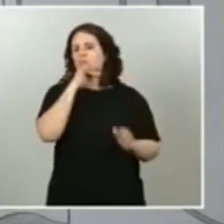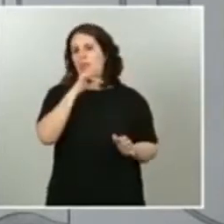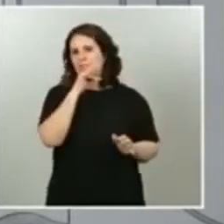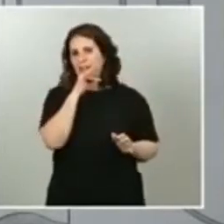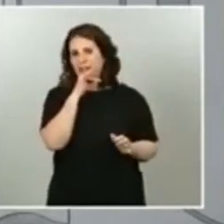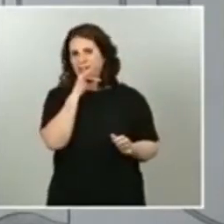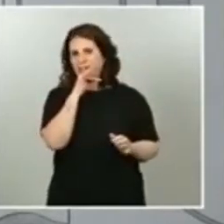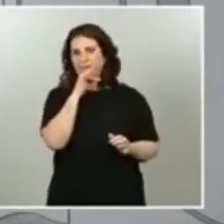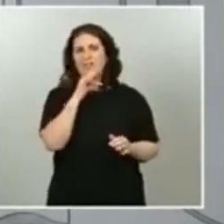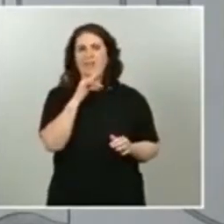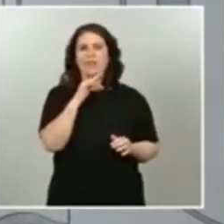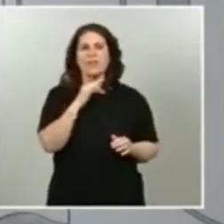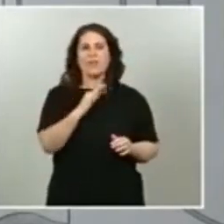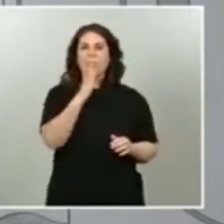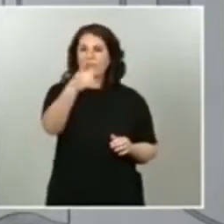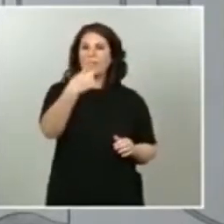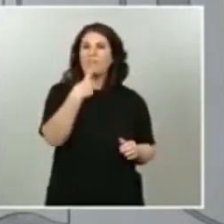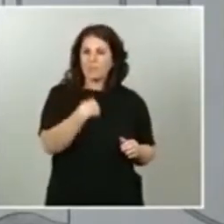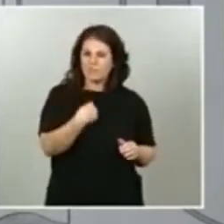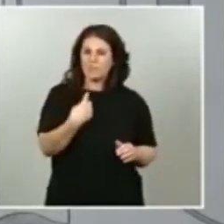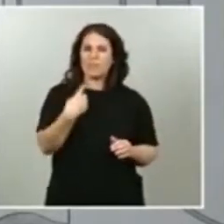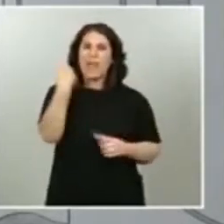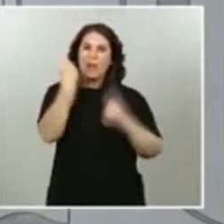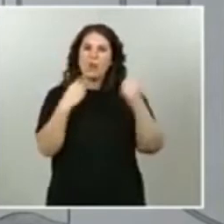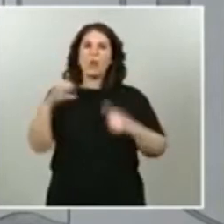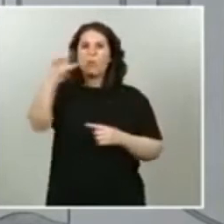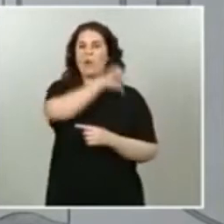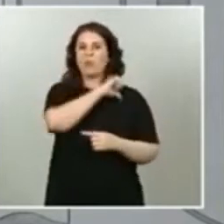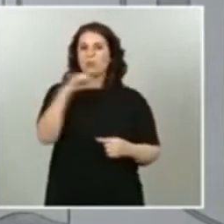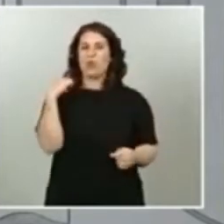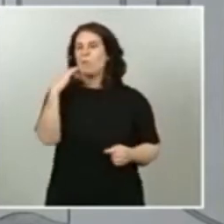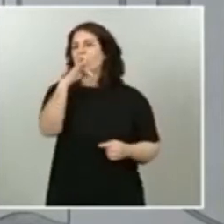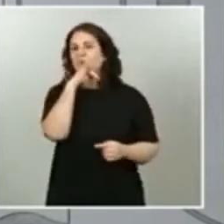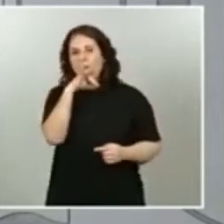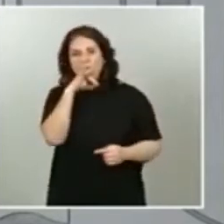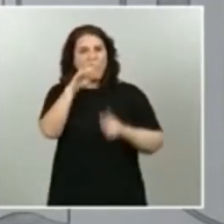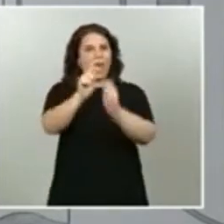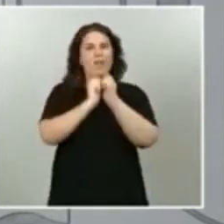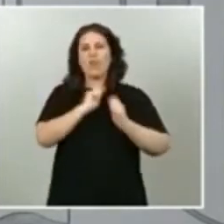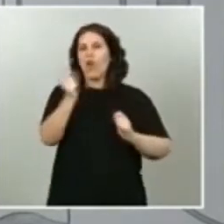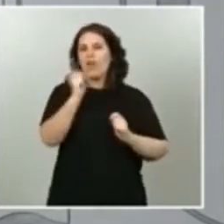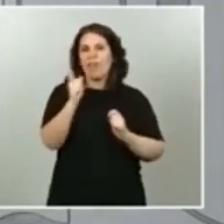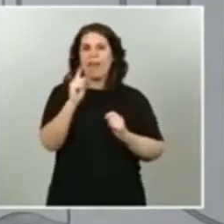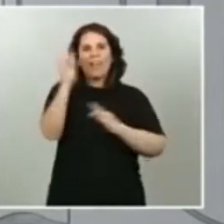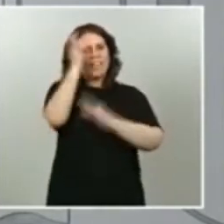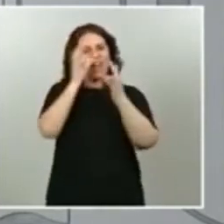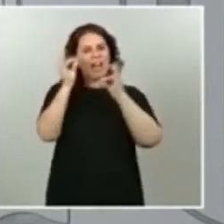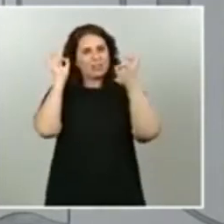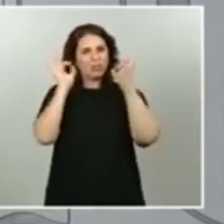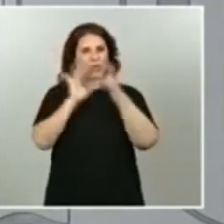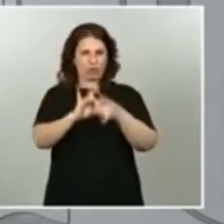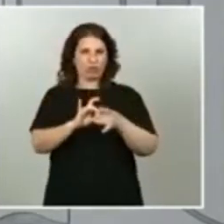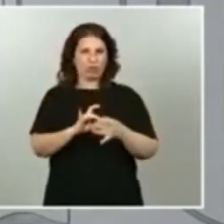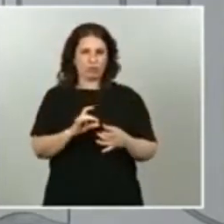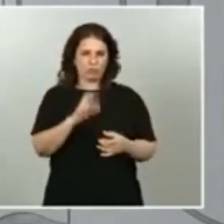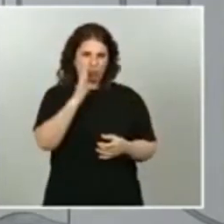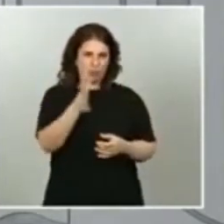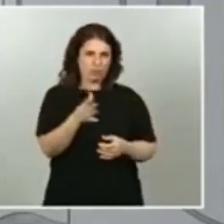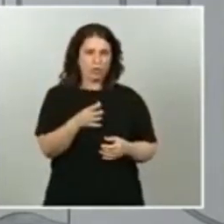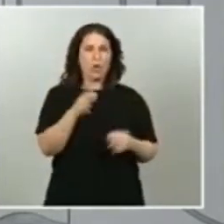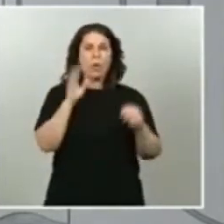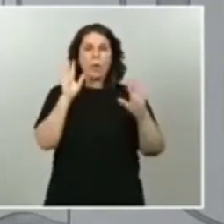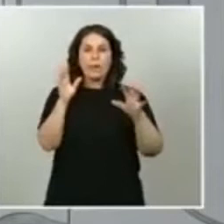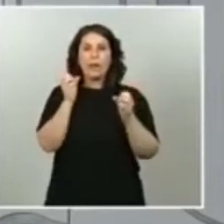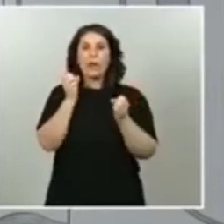no alusión a que había alguna comunidad autónoma que todavía no había proporcionado los datos correspondientes, pero la información que tenemos